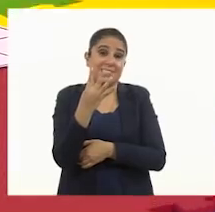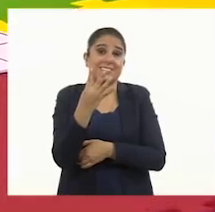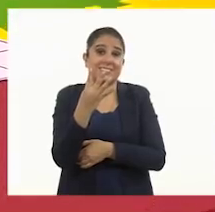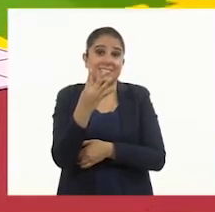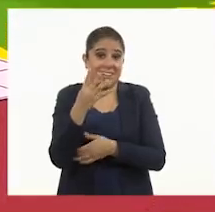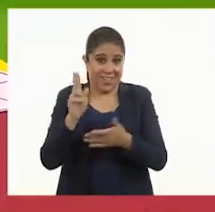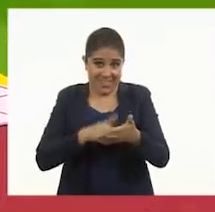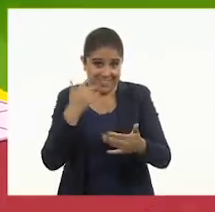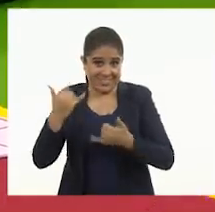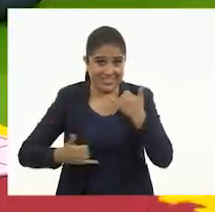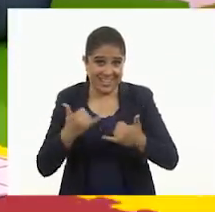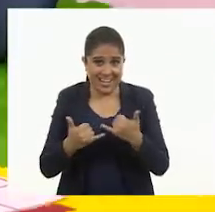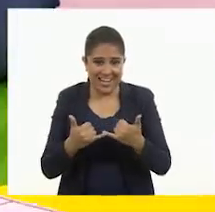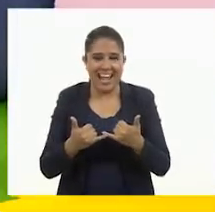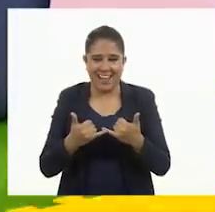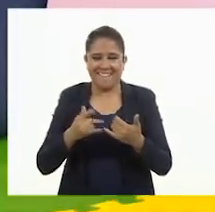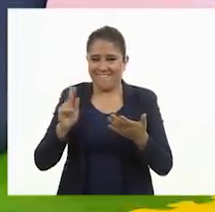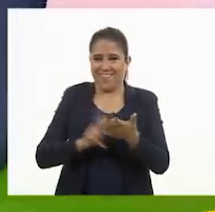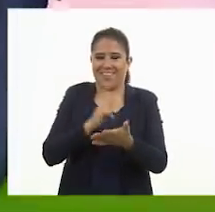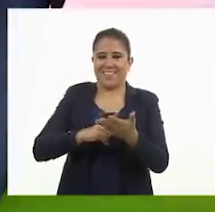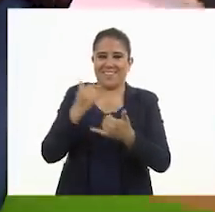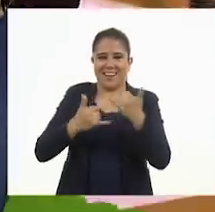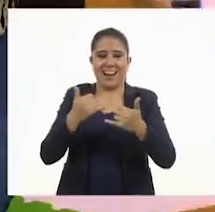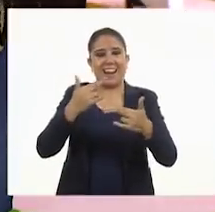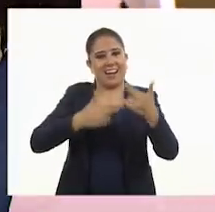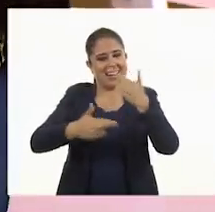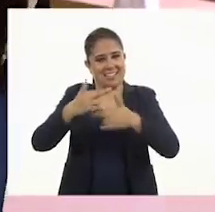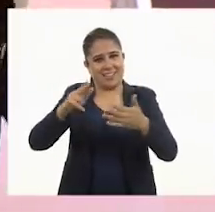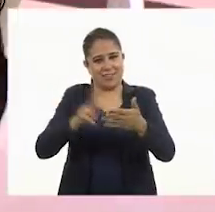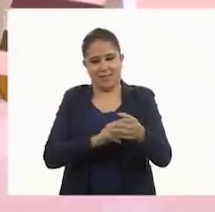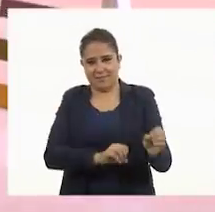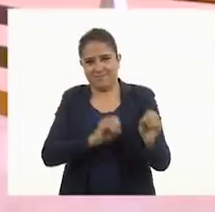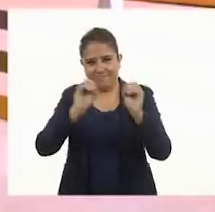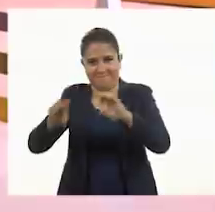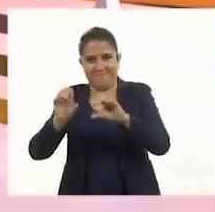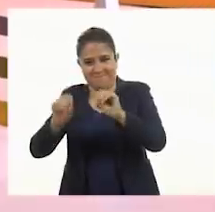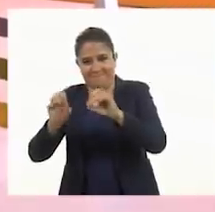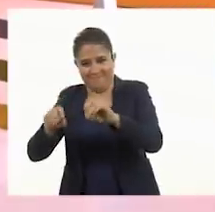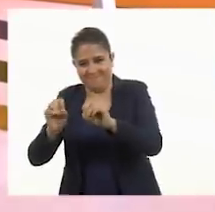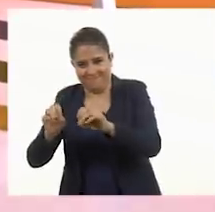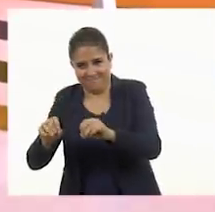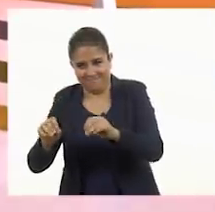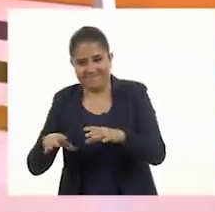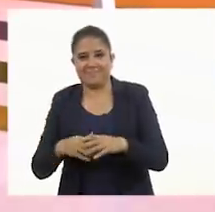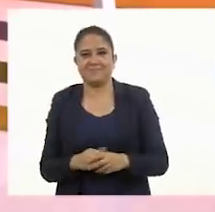parece si jugamos otra vez? Sí, otra ronda. Vamos a regresar entonces nuestras fichas al cajero.